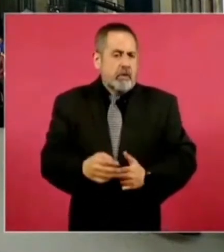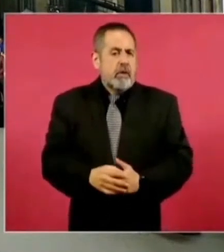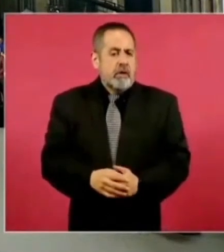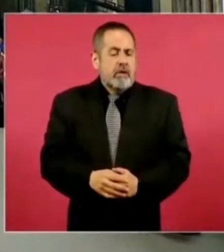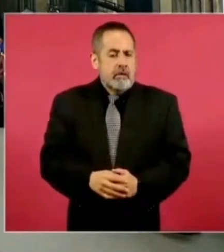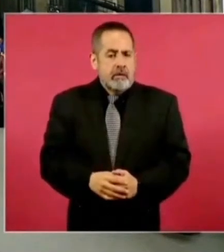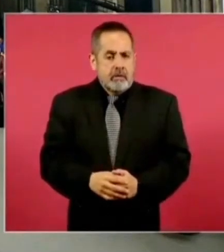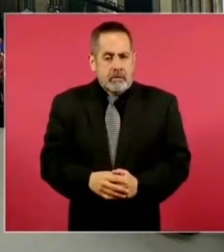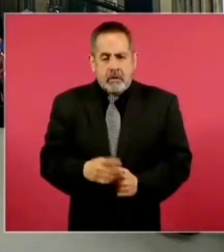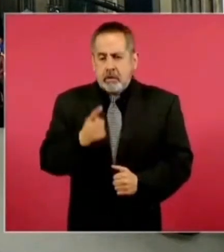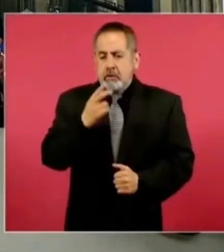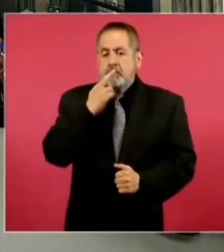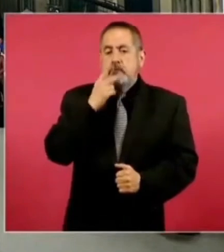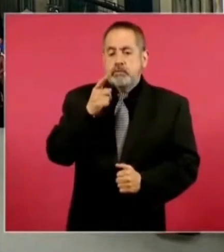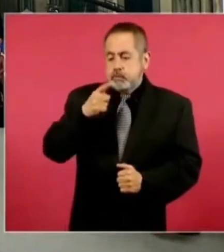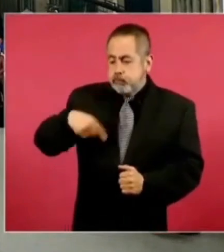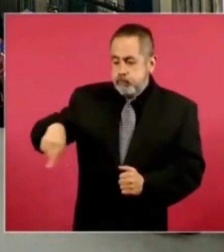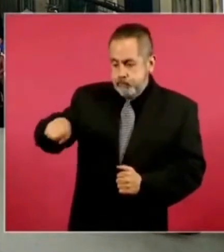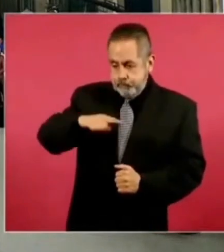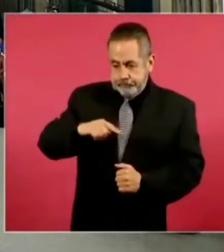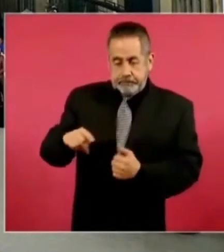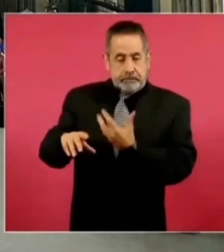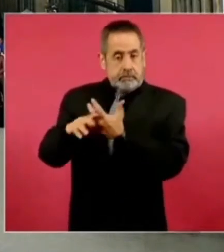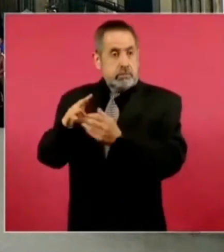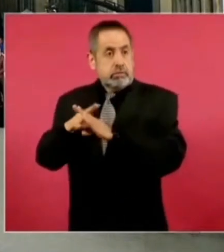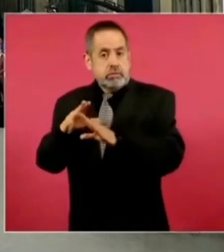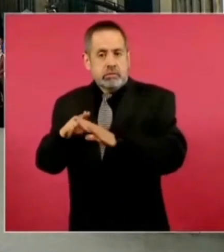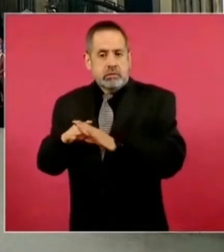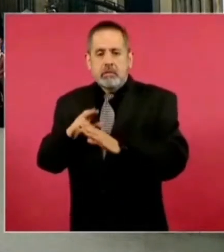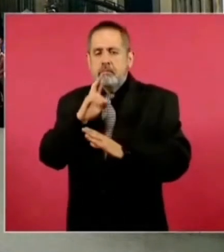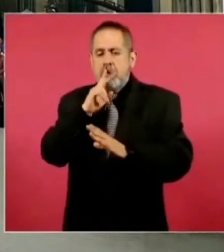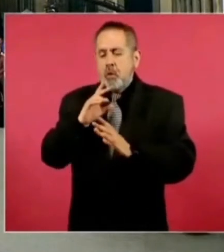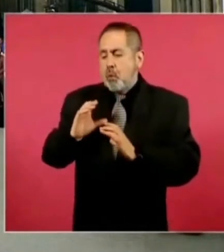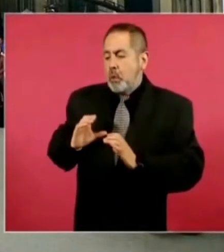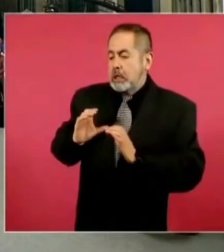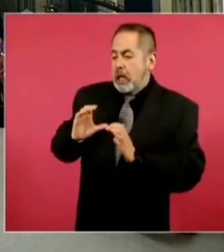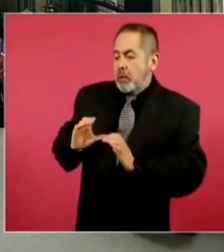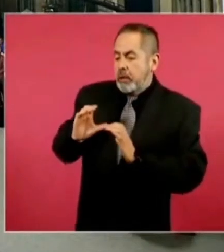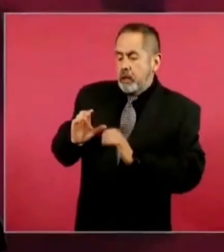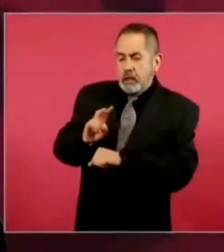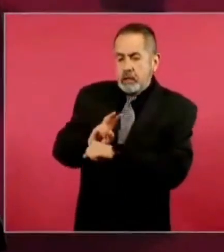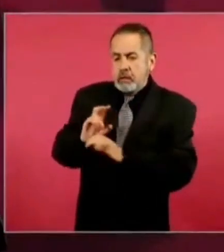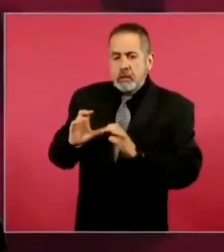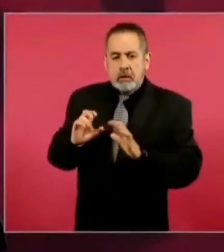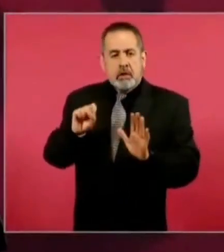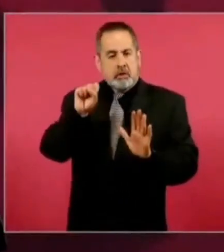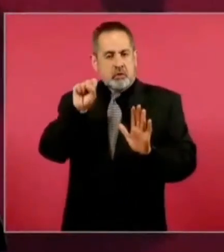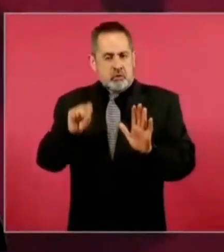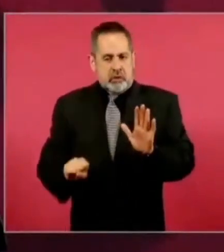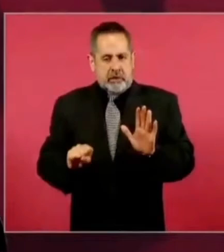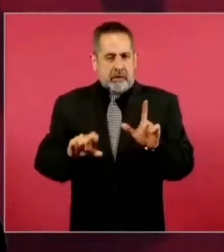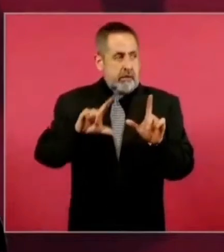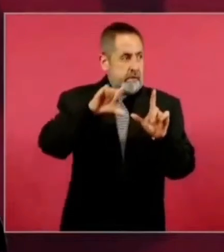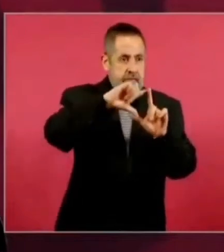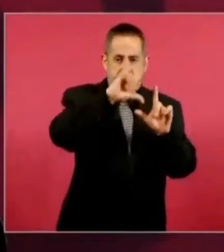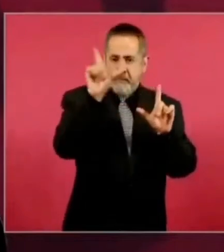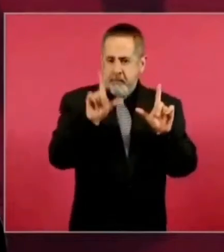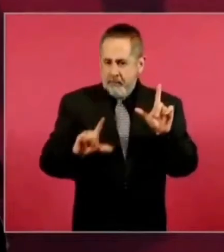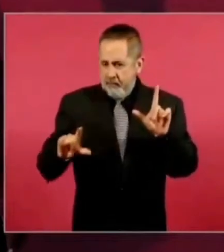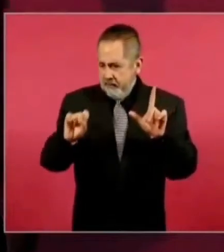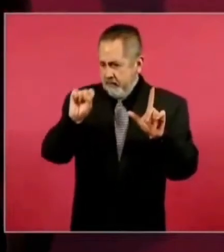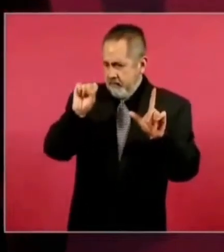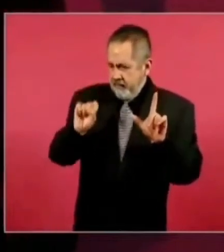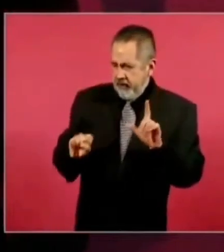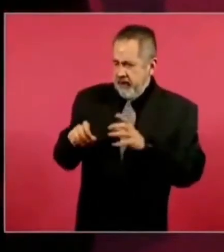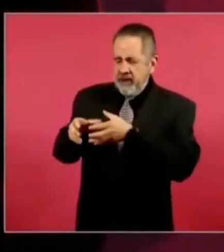preferible cuidar a los migrantes en el sureste, porque la